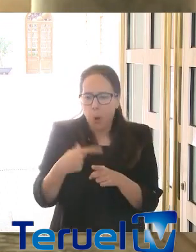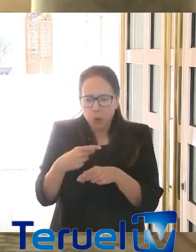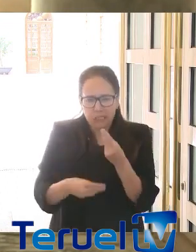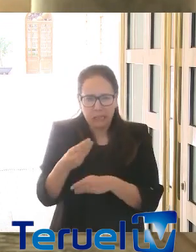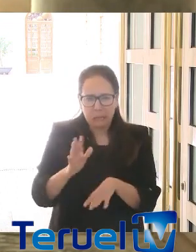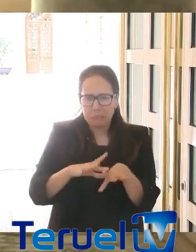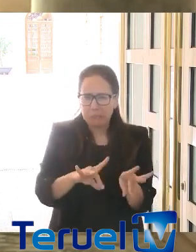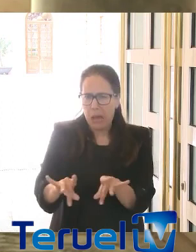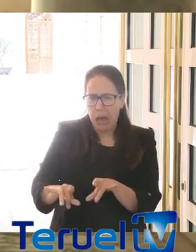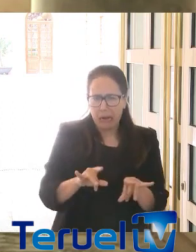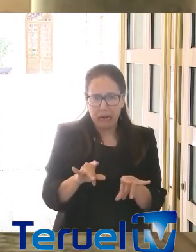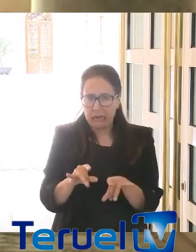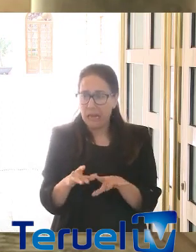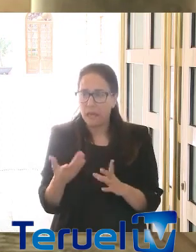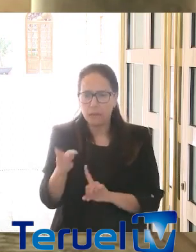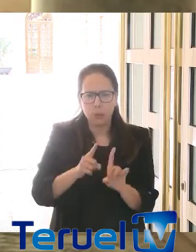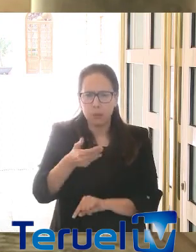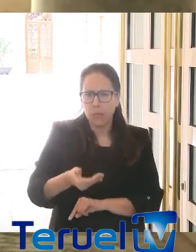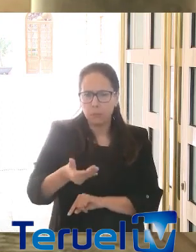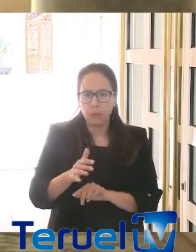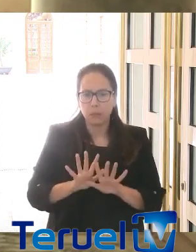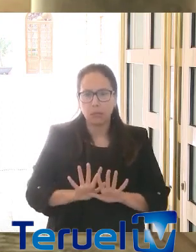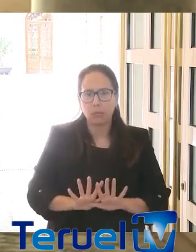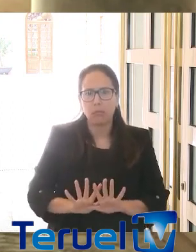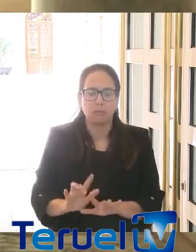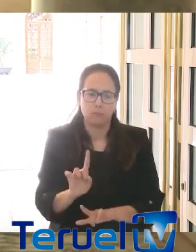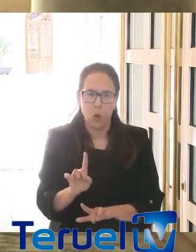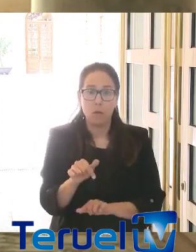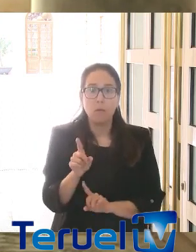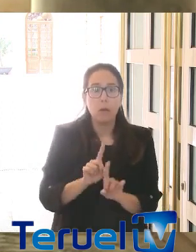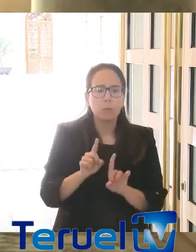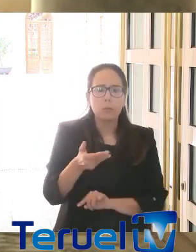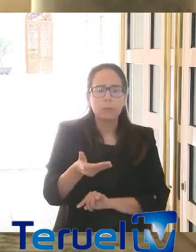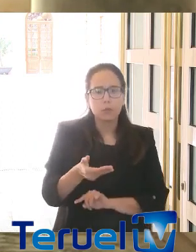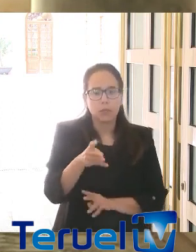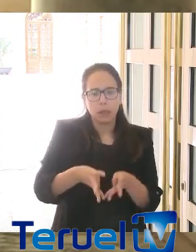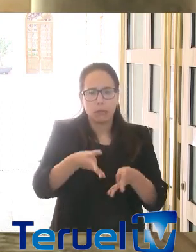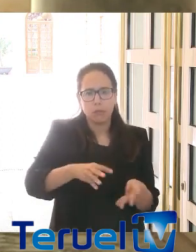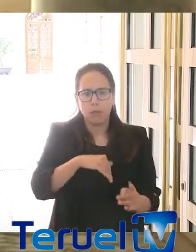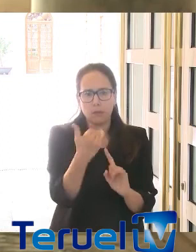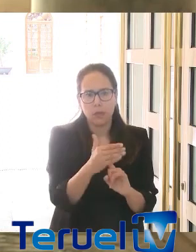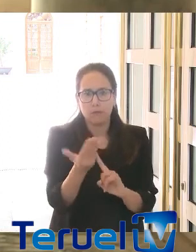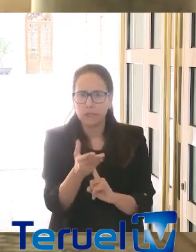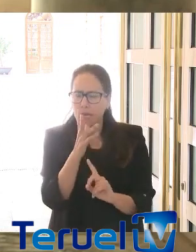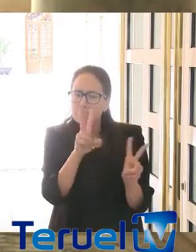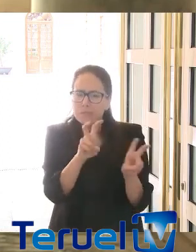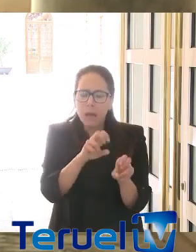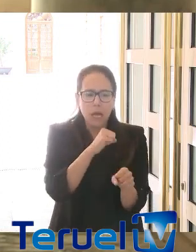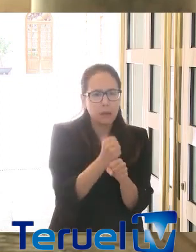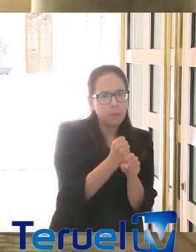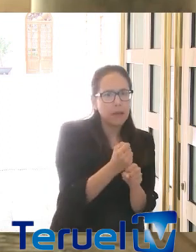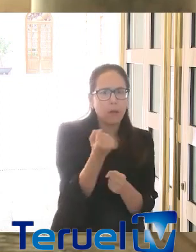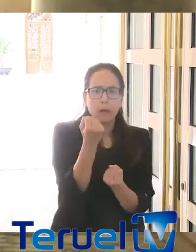problema tremendamente importante, como es el que afecta a nuestros ciudadanos, al empleo, a nuestra